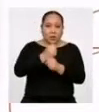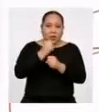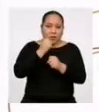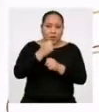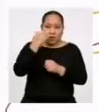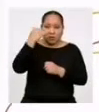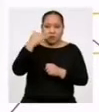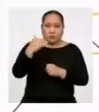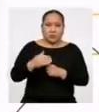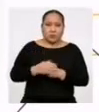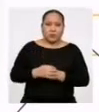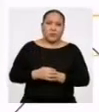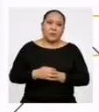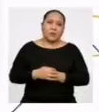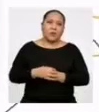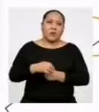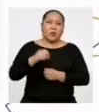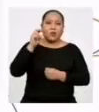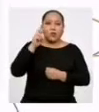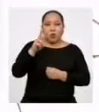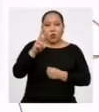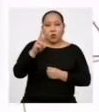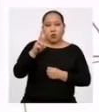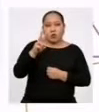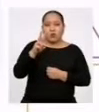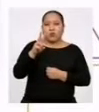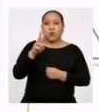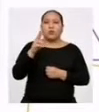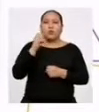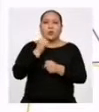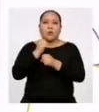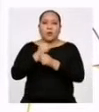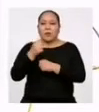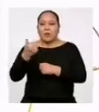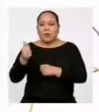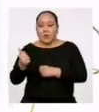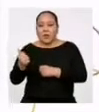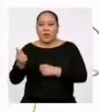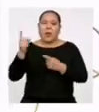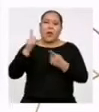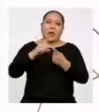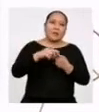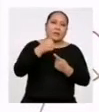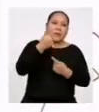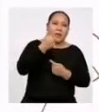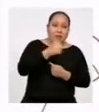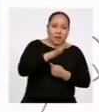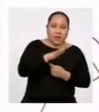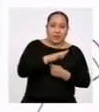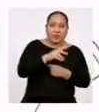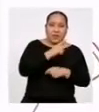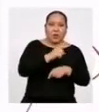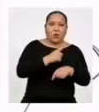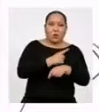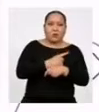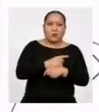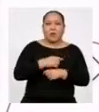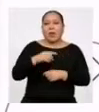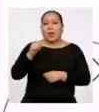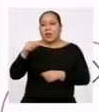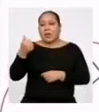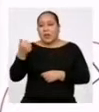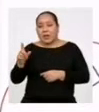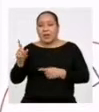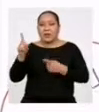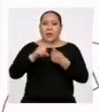intervalos. Es decir, dos docentes trabajan de 10 a 15 horas. La misma cantidad lo hace de 15 a